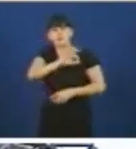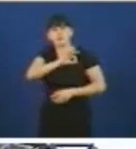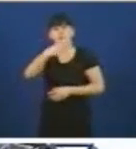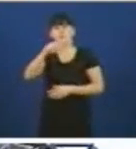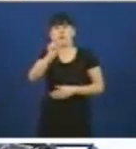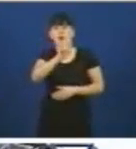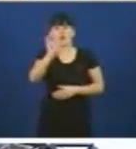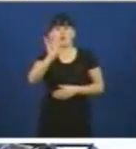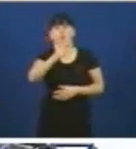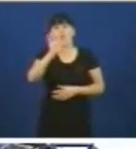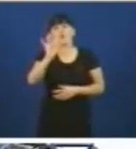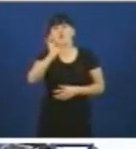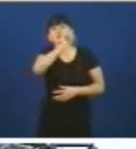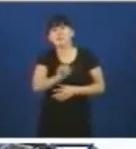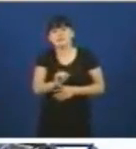Sánchez